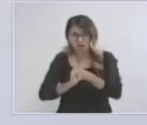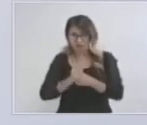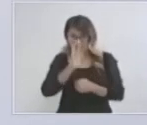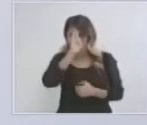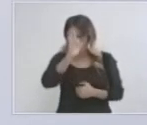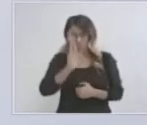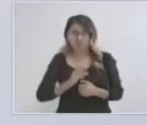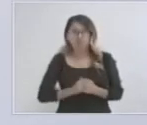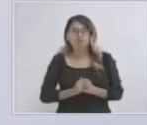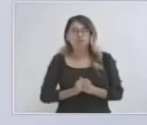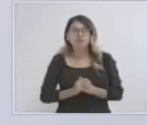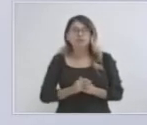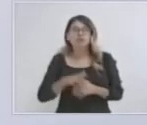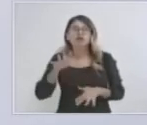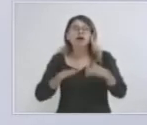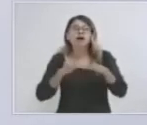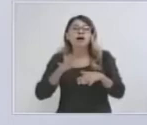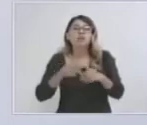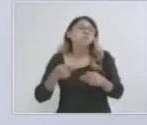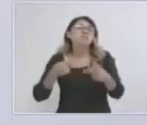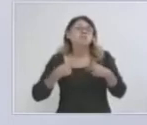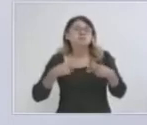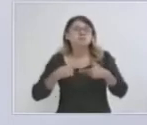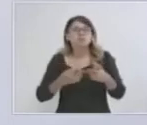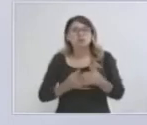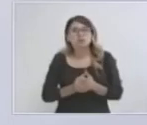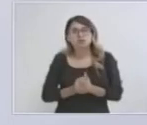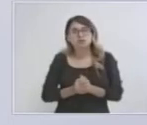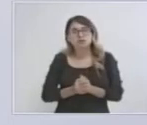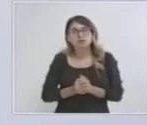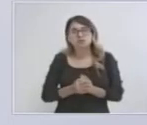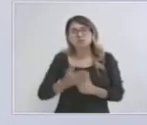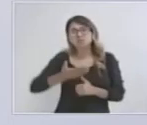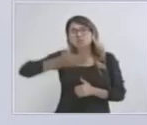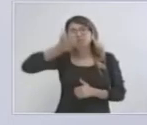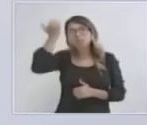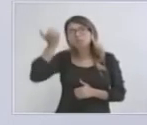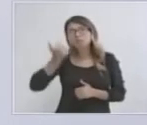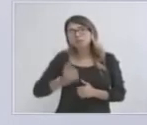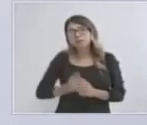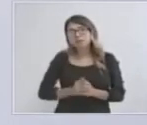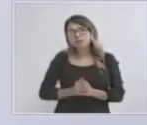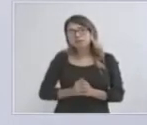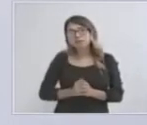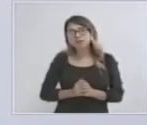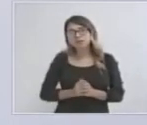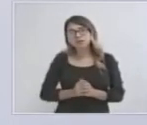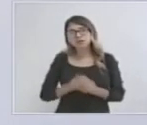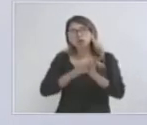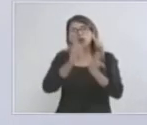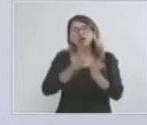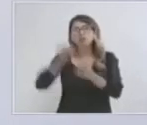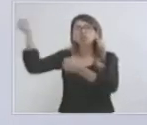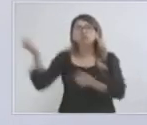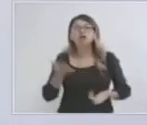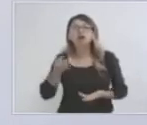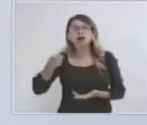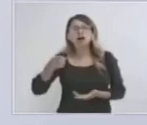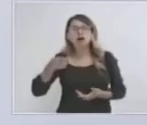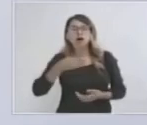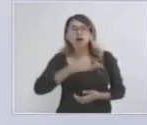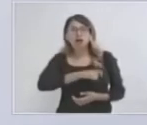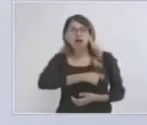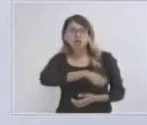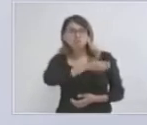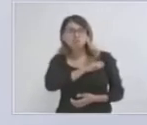Porque a veces quizás no se toma en cuenta todo esto, y ya se trae al constructor de España, ya se trae al constructor